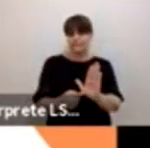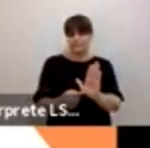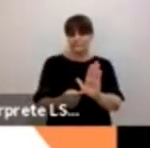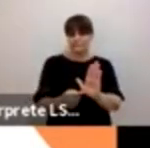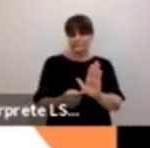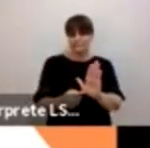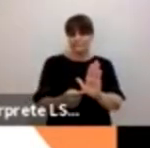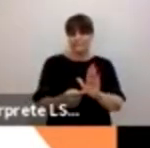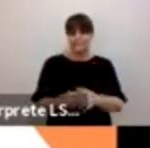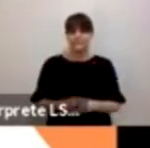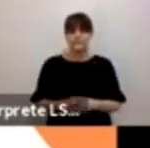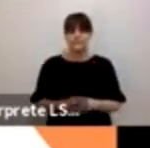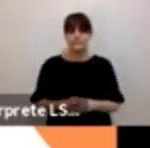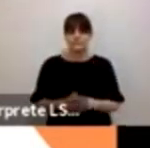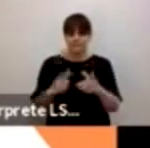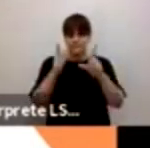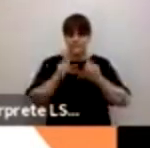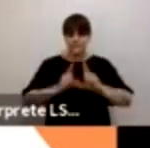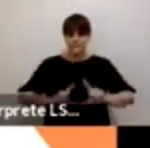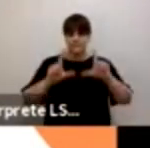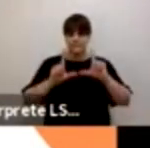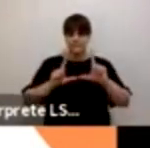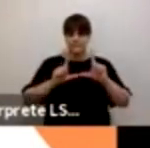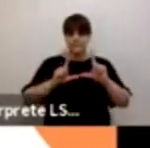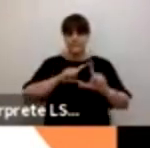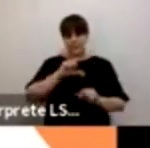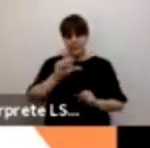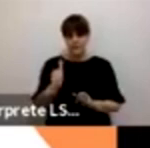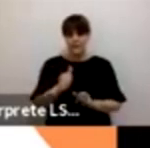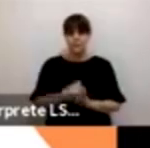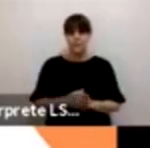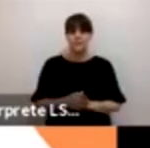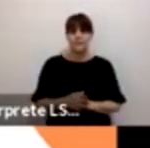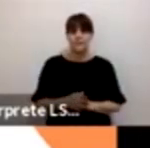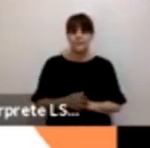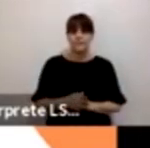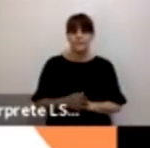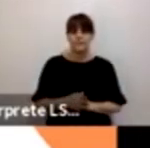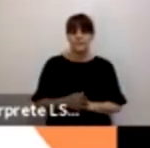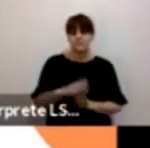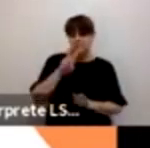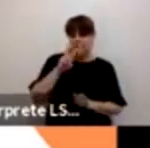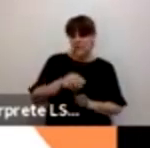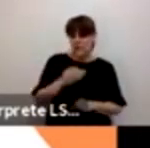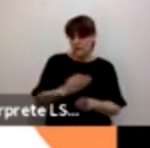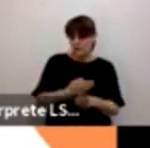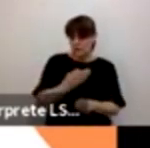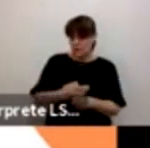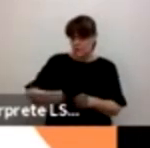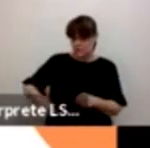pantalla. Siguiente, por favor. Lo interesante de esta